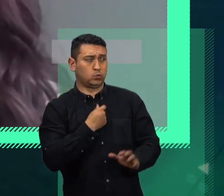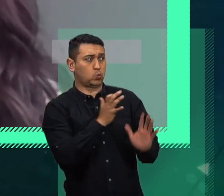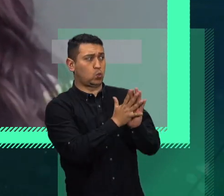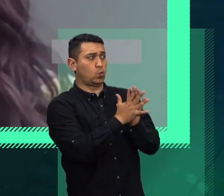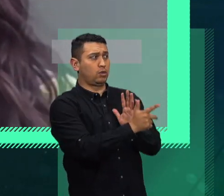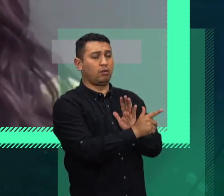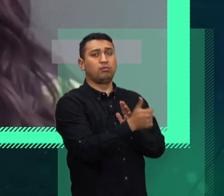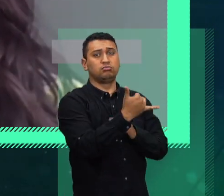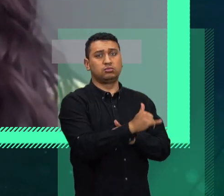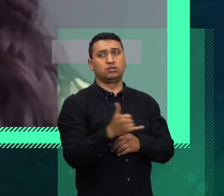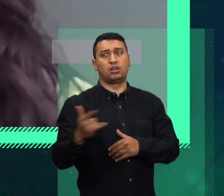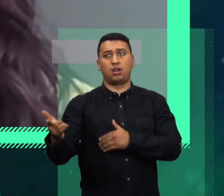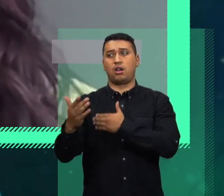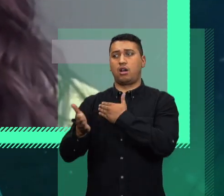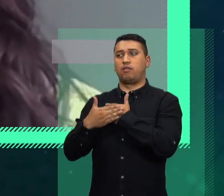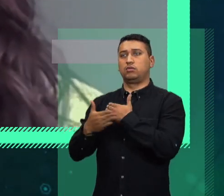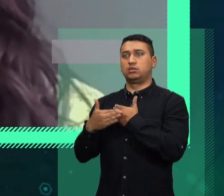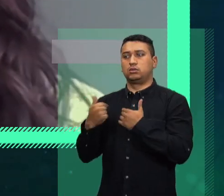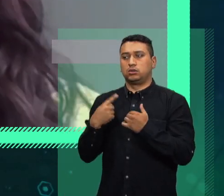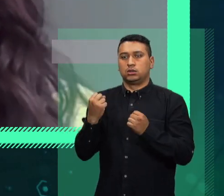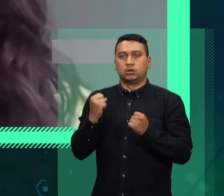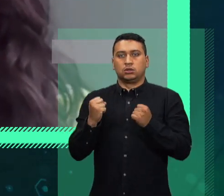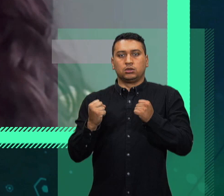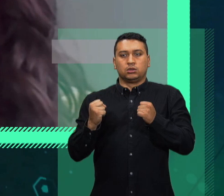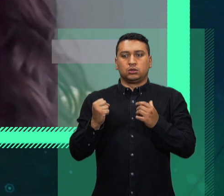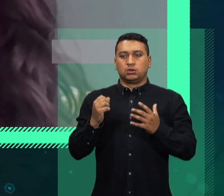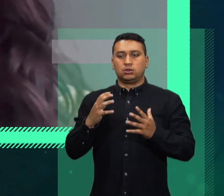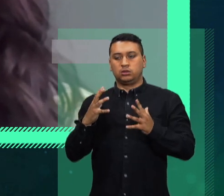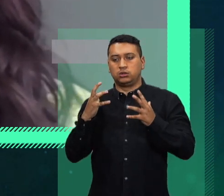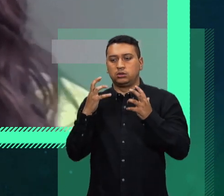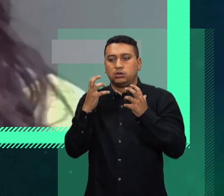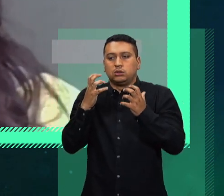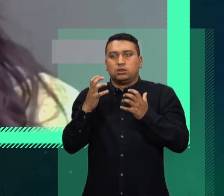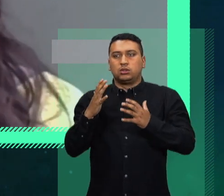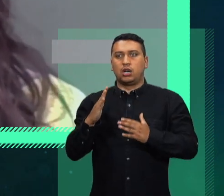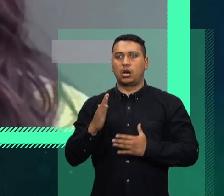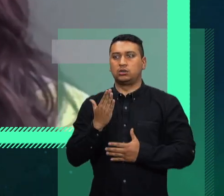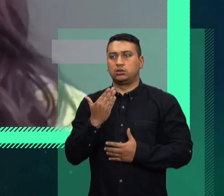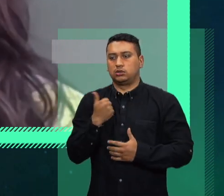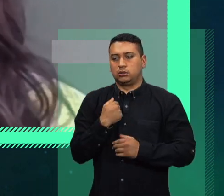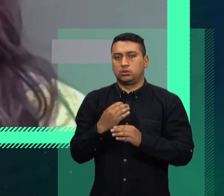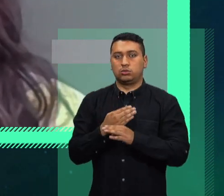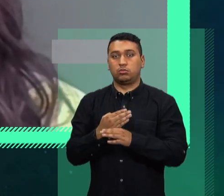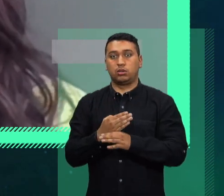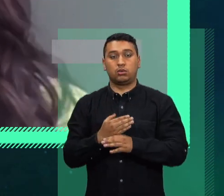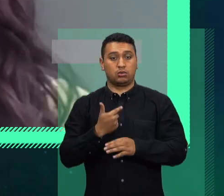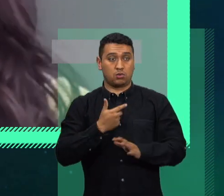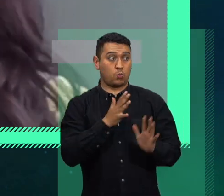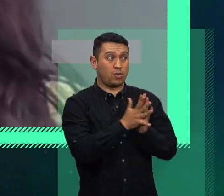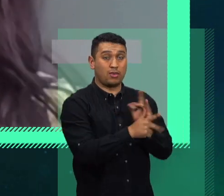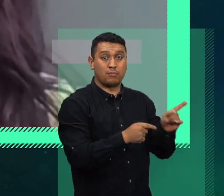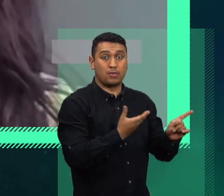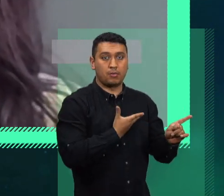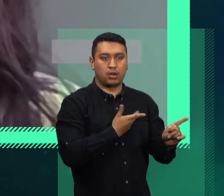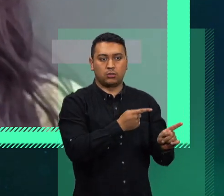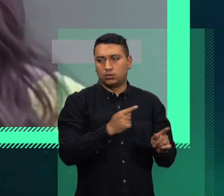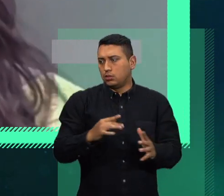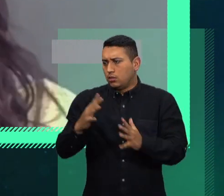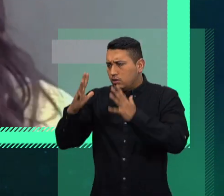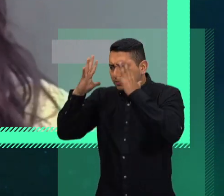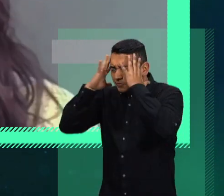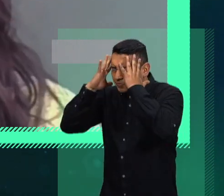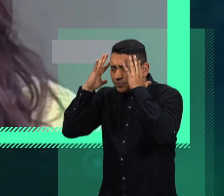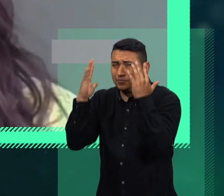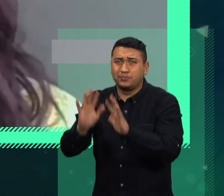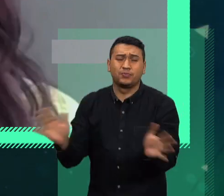conté a mi mamá que había sido diagnosticada con ansiedad generalizada, trastorno depresivo mayor, edición suicida. Esta señora casi se va